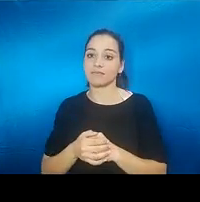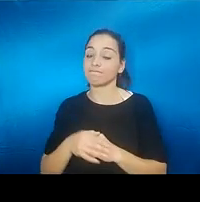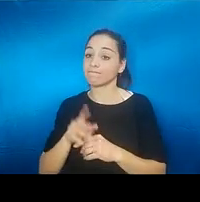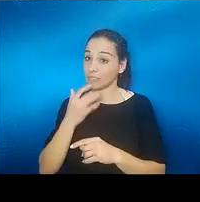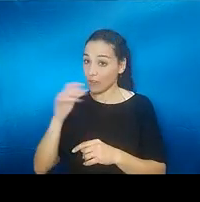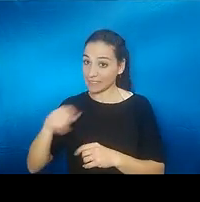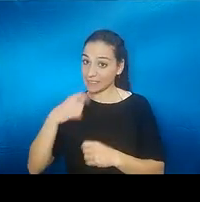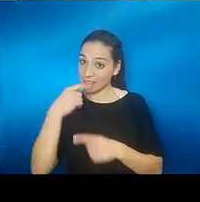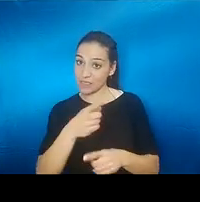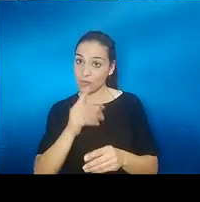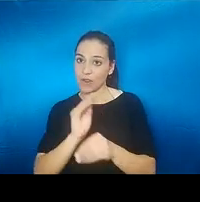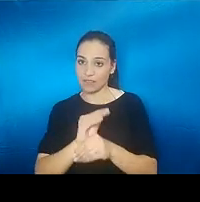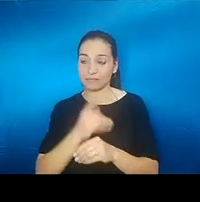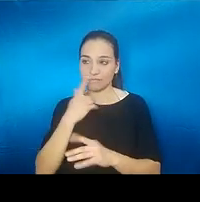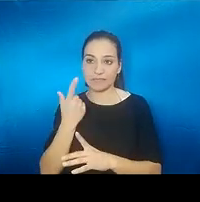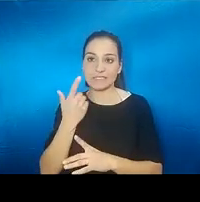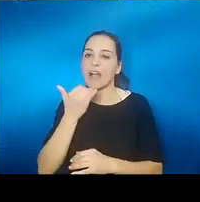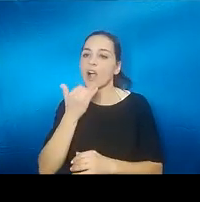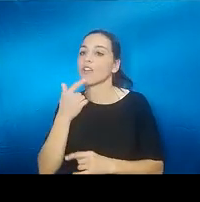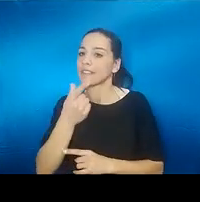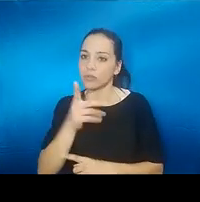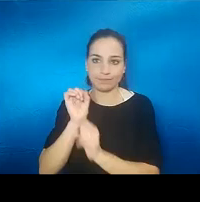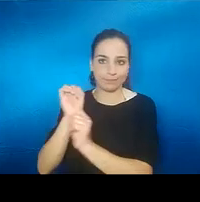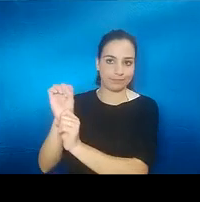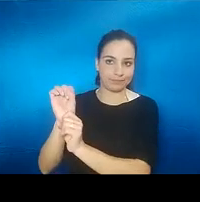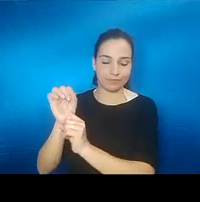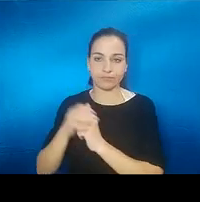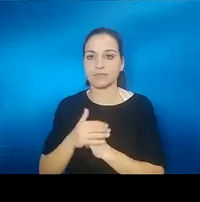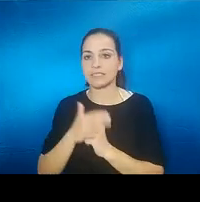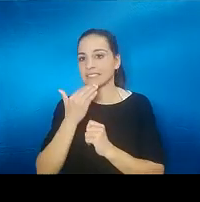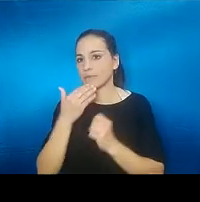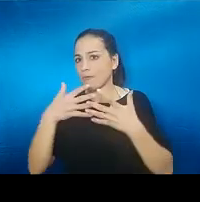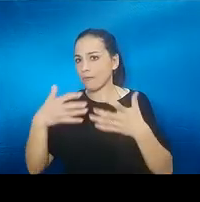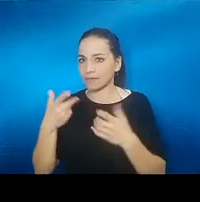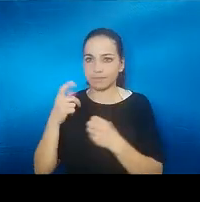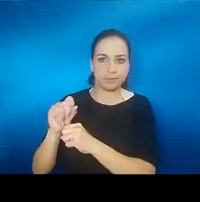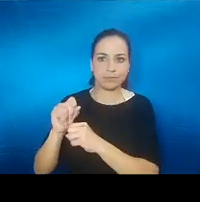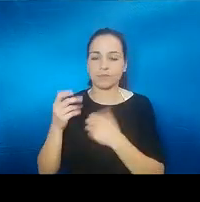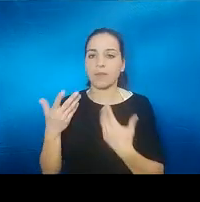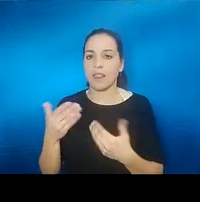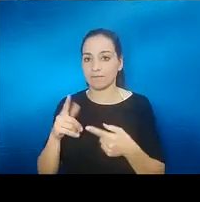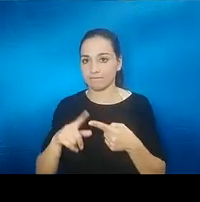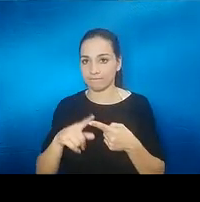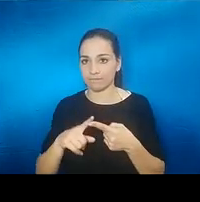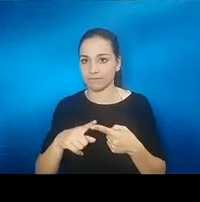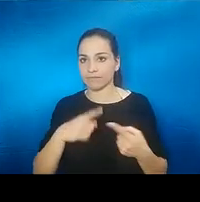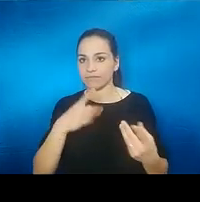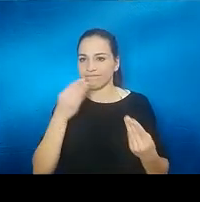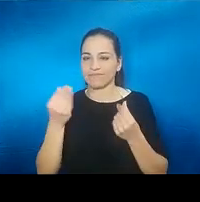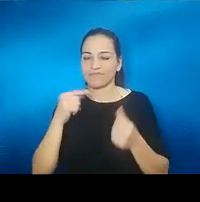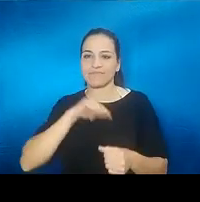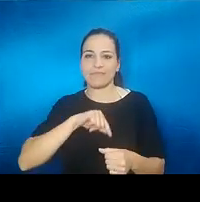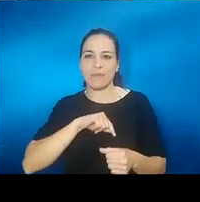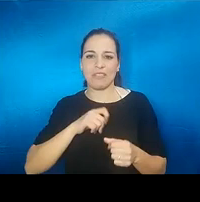poner una distancia. Por ejemplo, en el sentido de querer tratar al ser emociones desagradables, a veces podemos querer